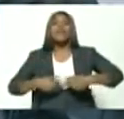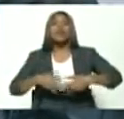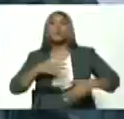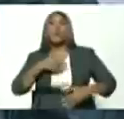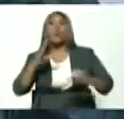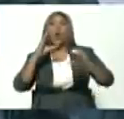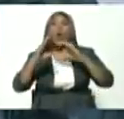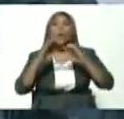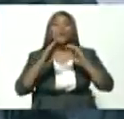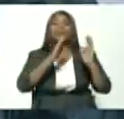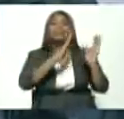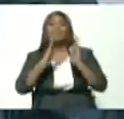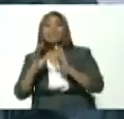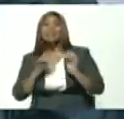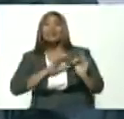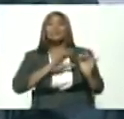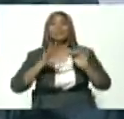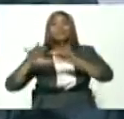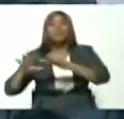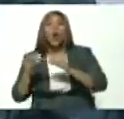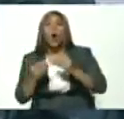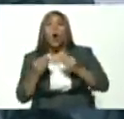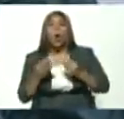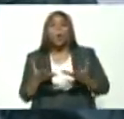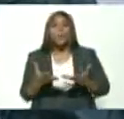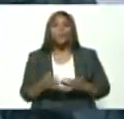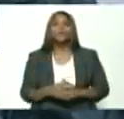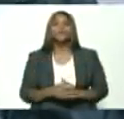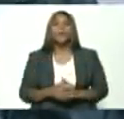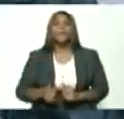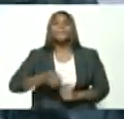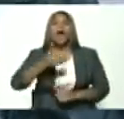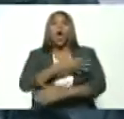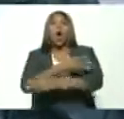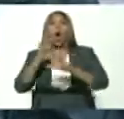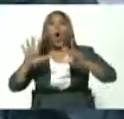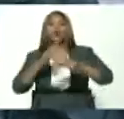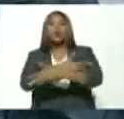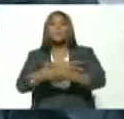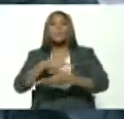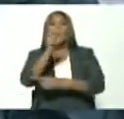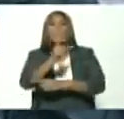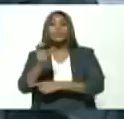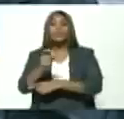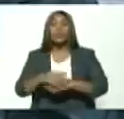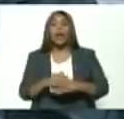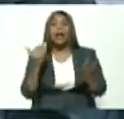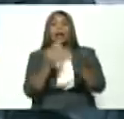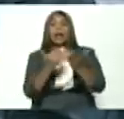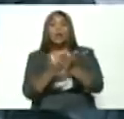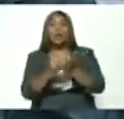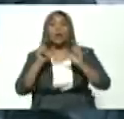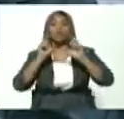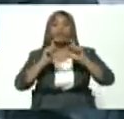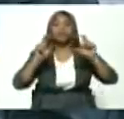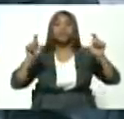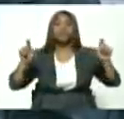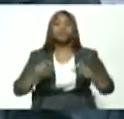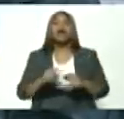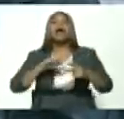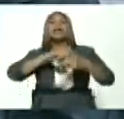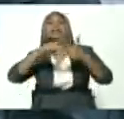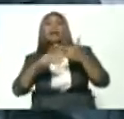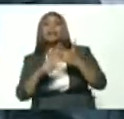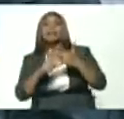organizarnos y movilizar a todas estas o más de 8 millones de personas. La Escuela de Formación Presidente ya va en su tercer